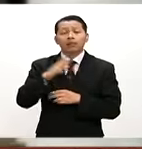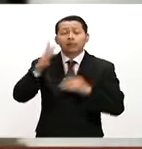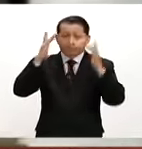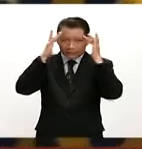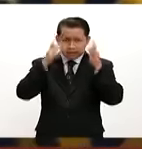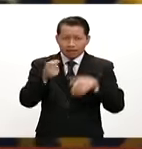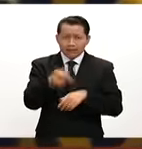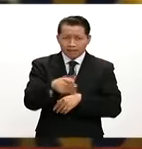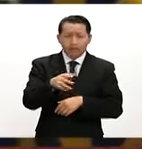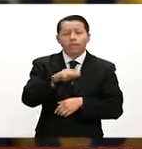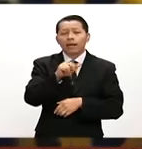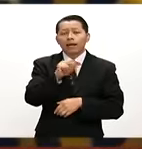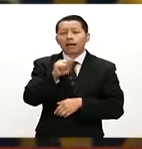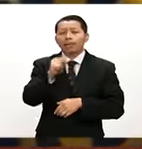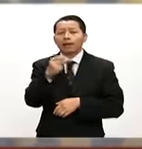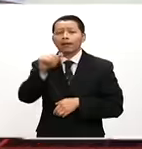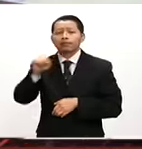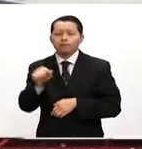de Calcuta.